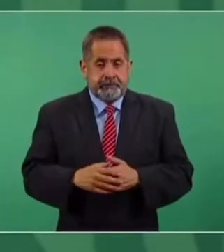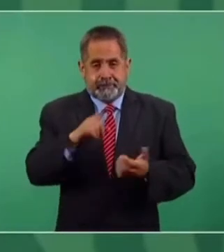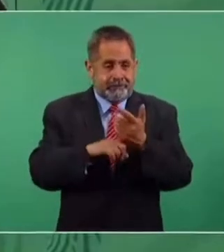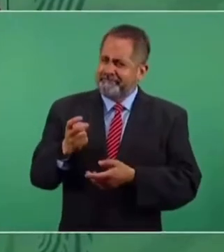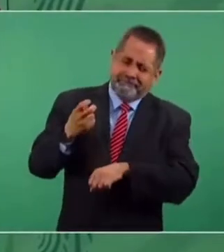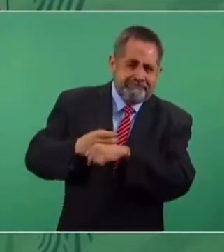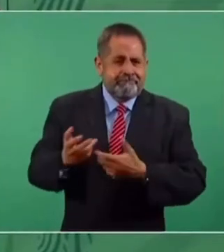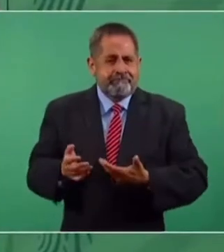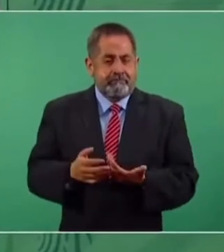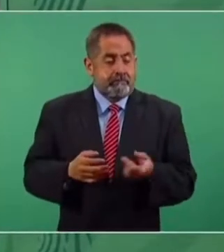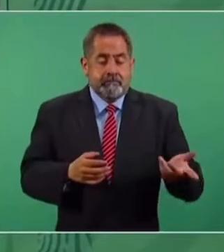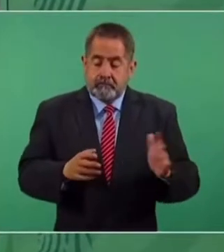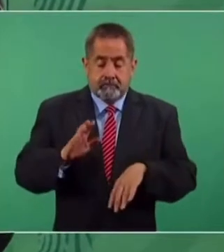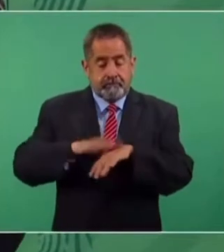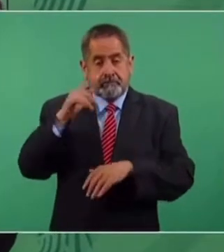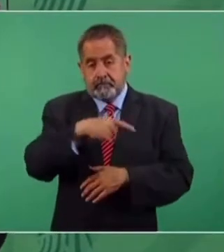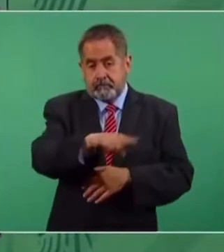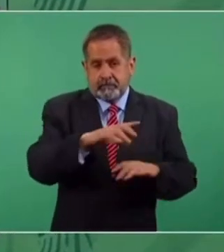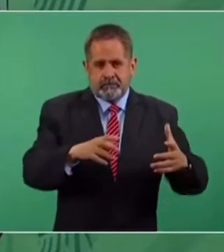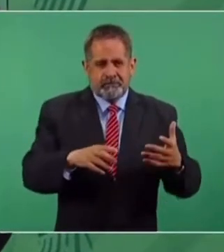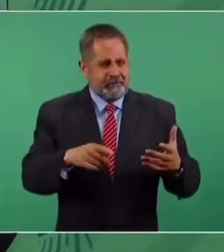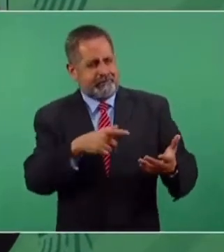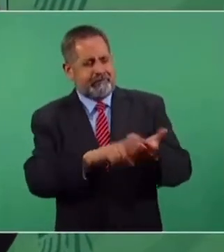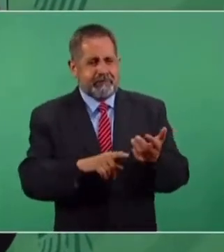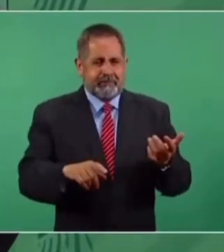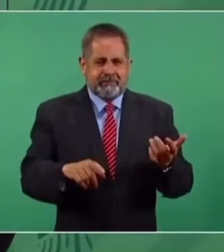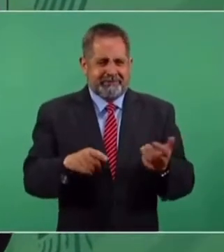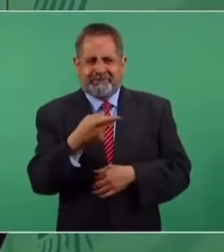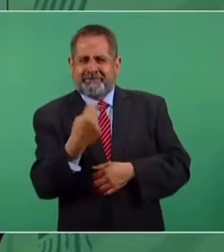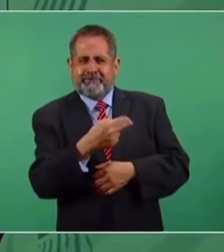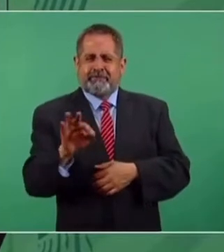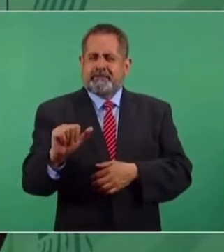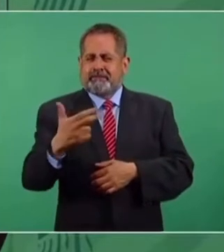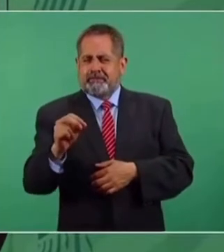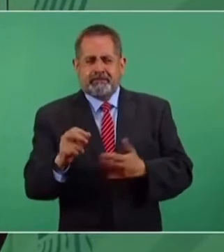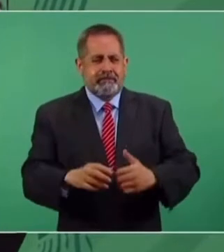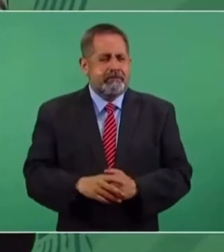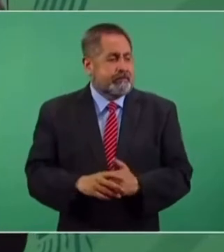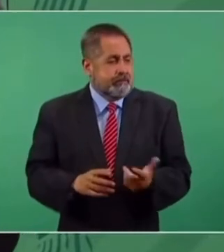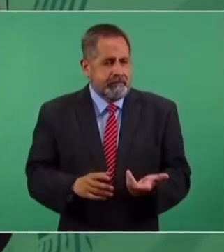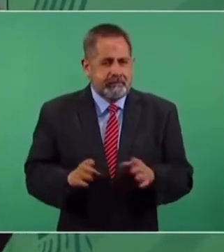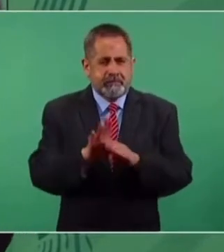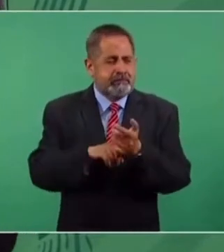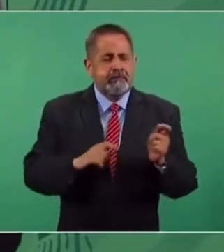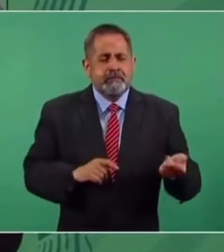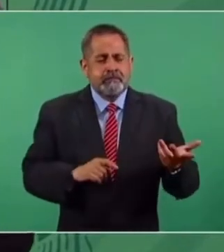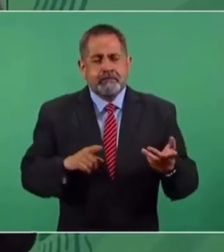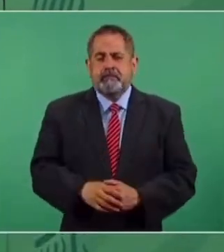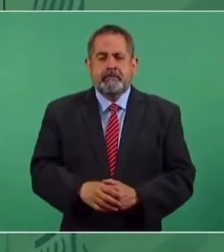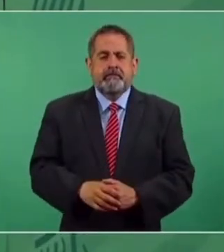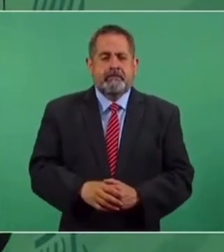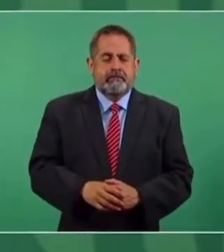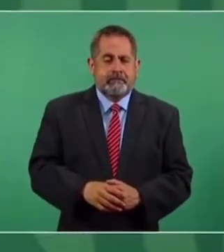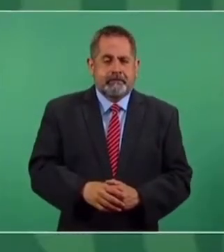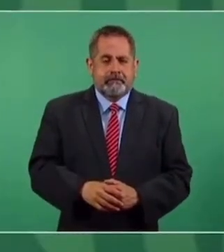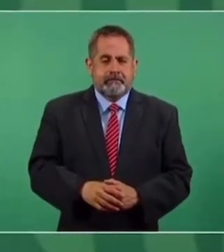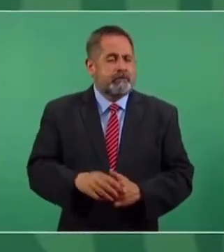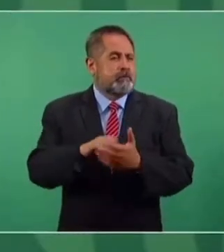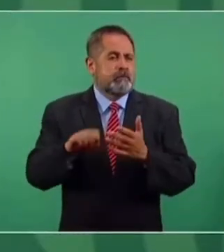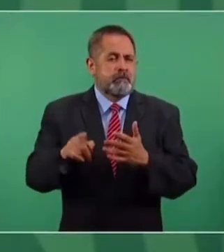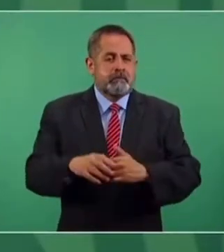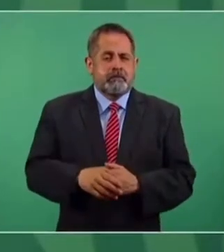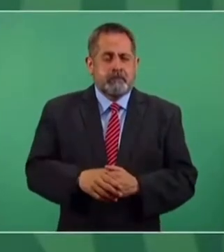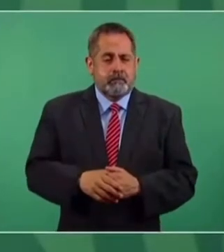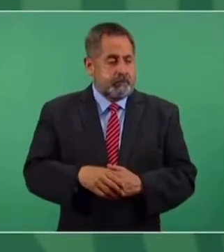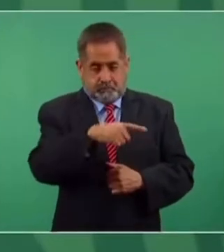fachos, por lo general, el conservador es facho, pero ya eso la gente ya lo sabe. Por ejemplo,